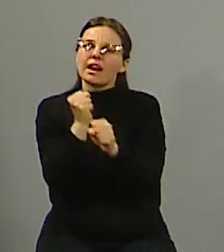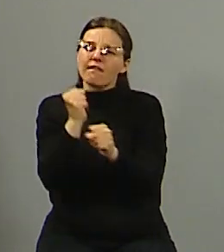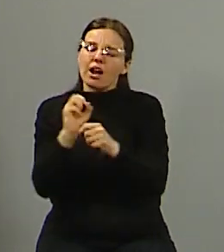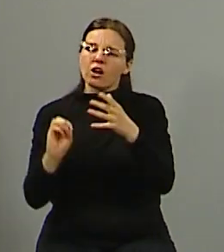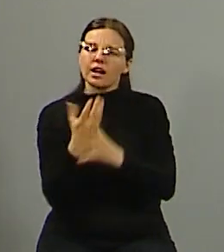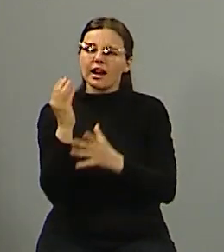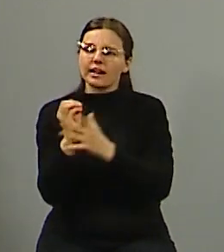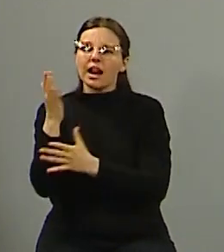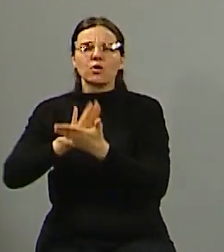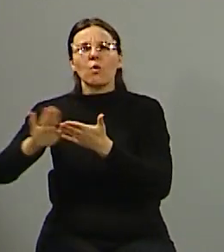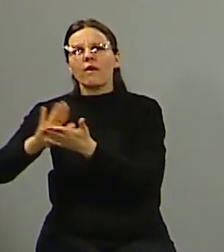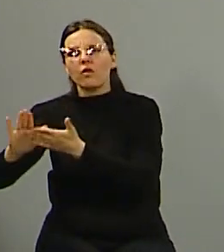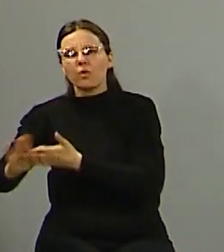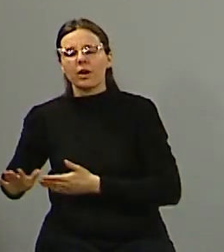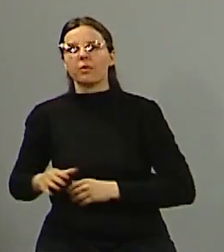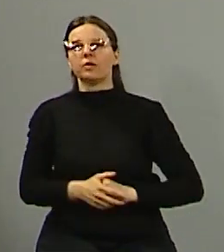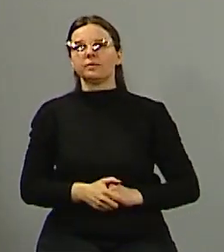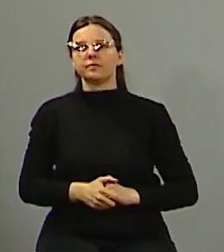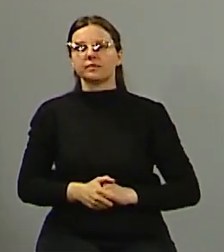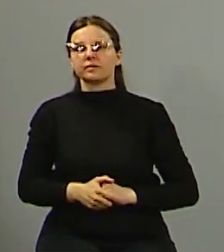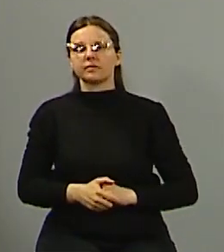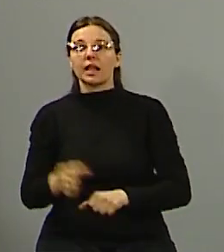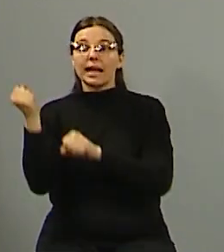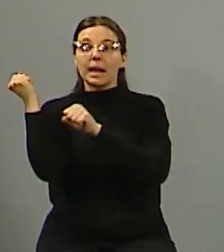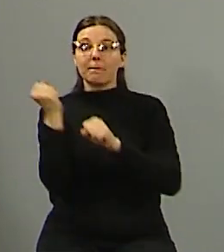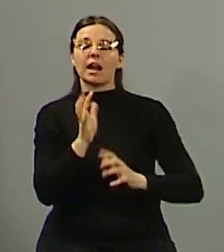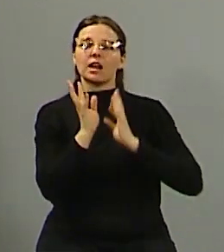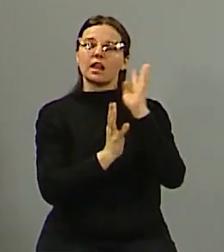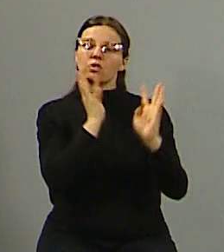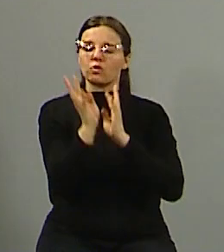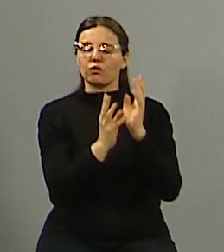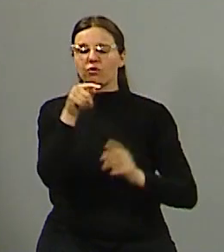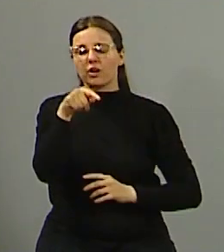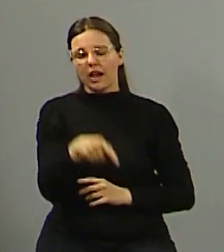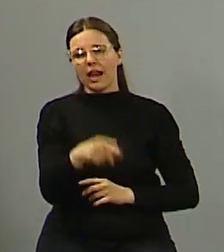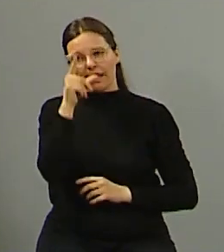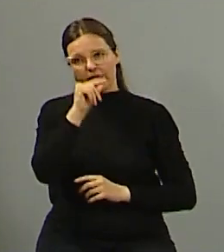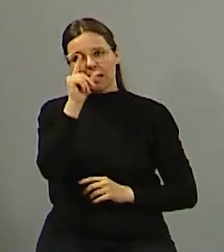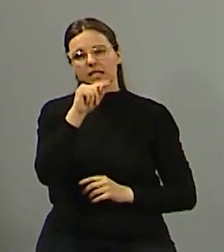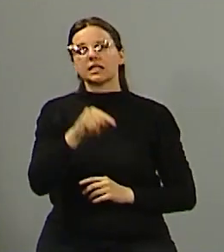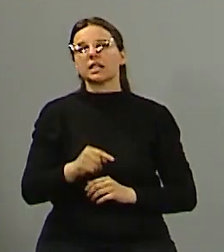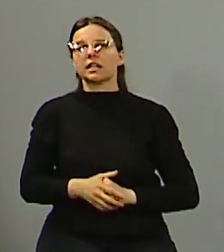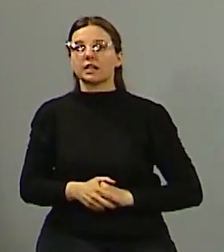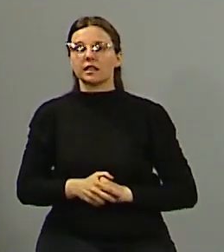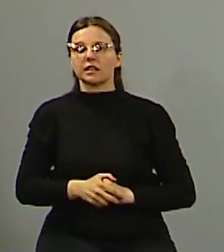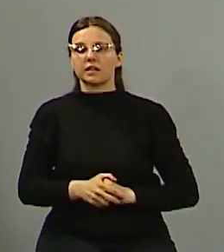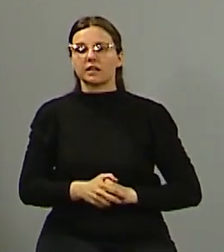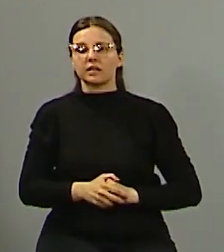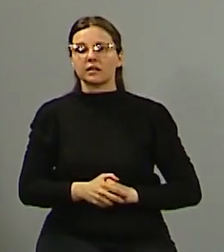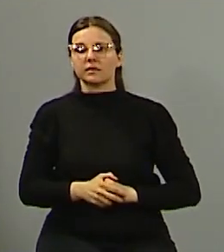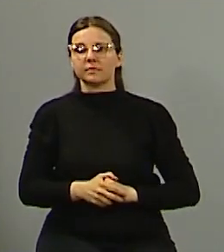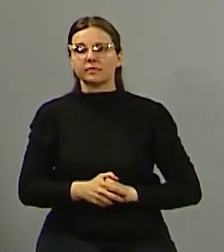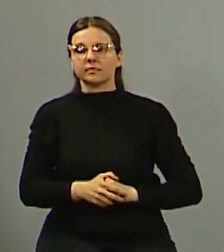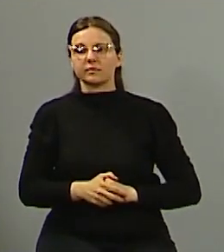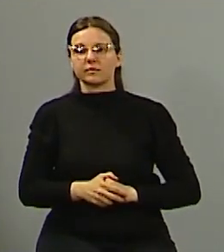una obra muy importante en el parque industrial del departamento para poder dejar a puesta a punto la primera